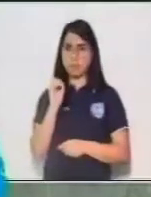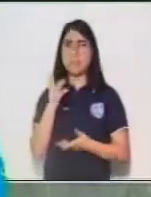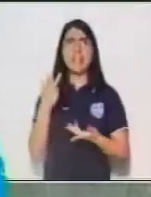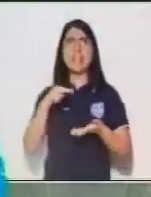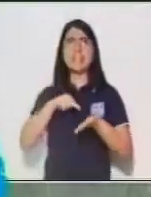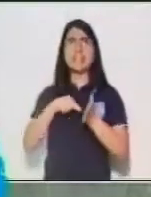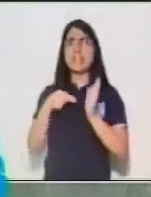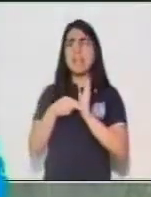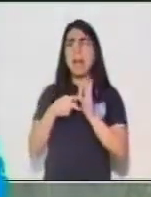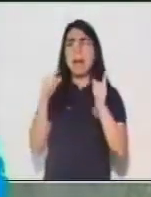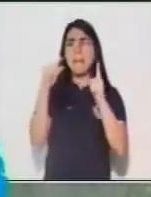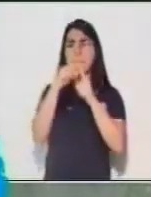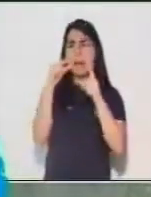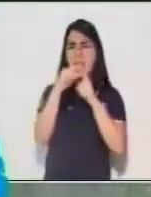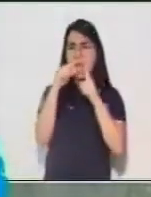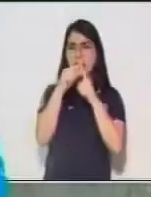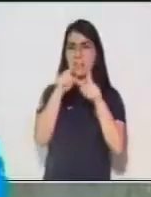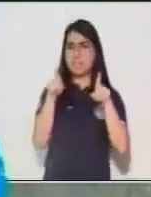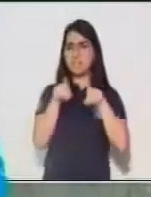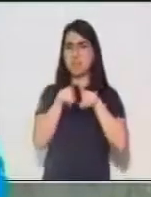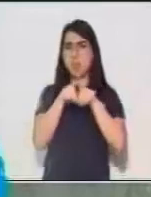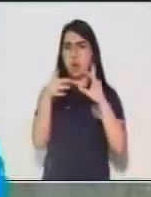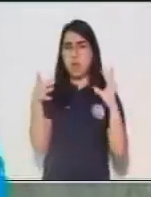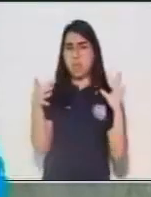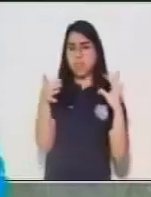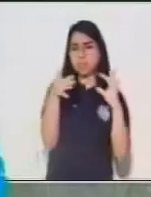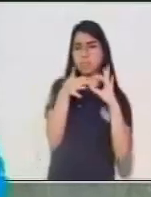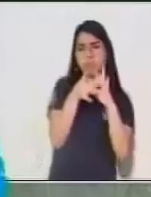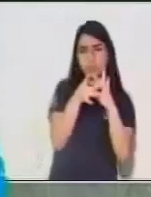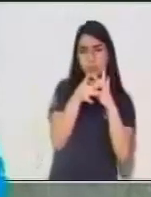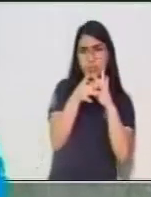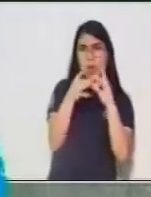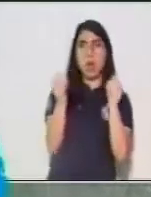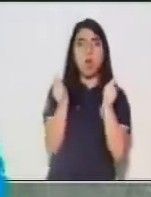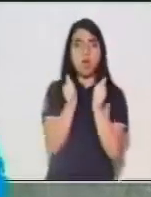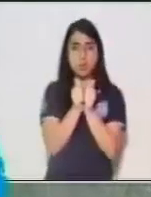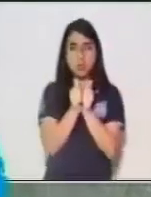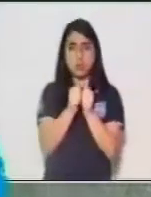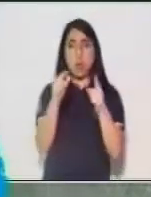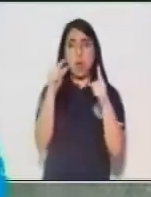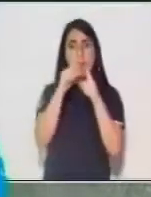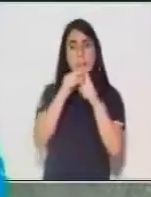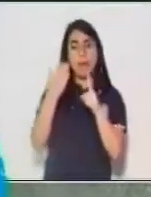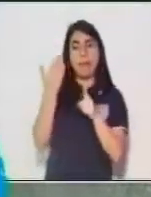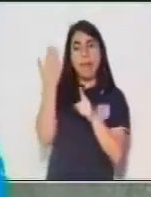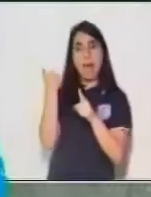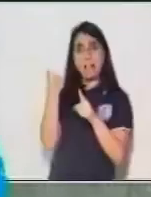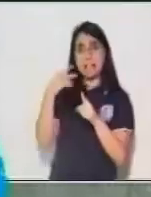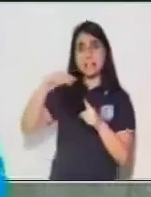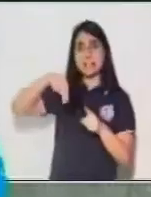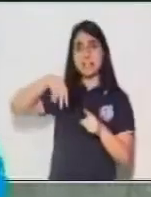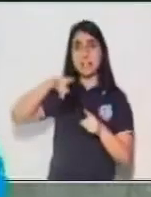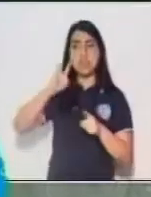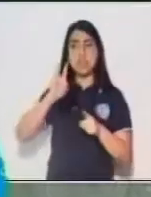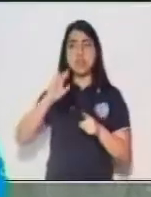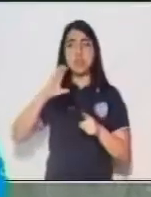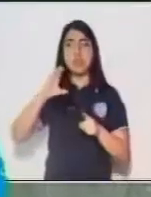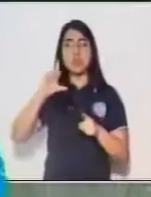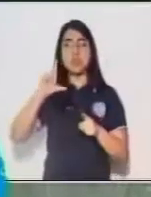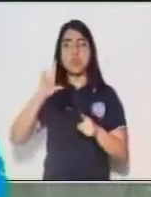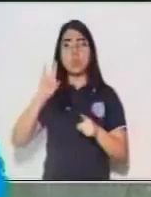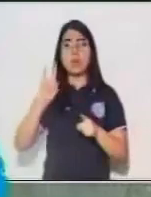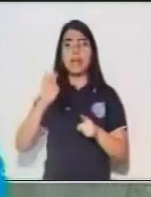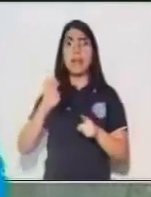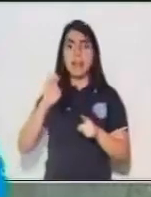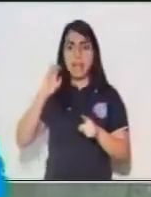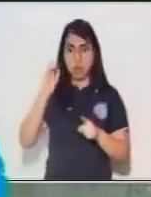un nexo. Y algo importante es que el modificador directo va a coincidir